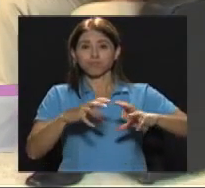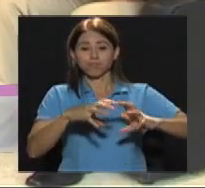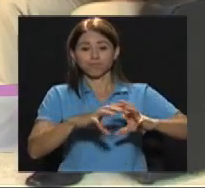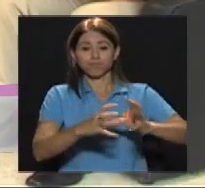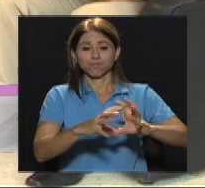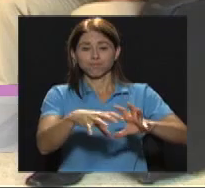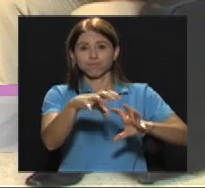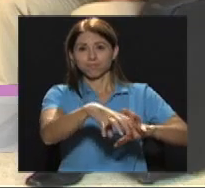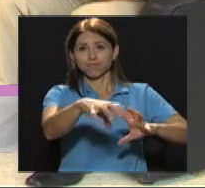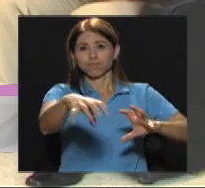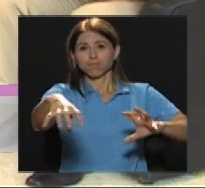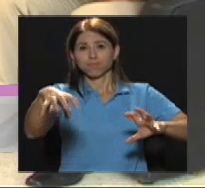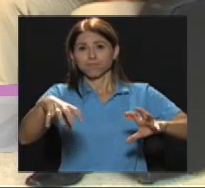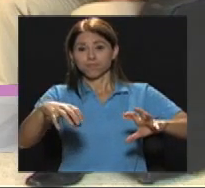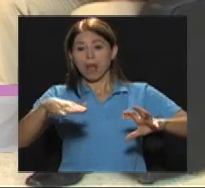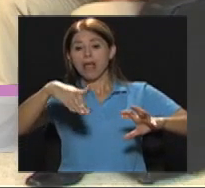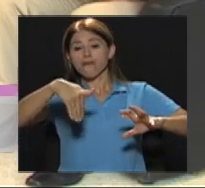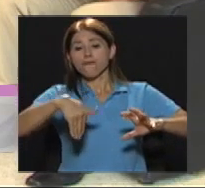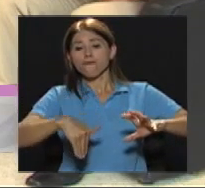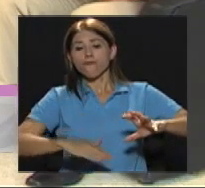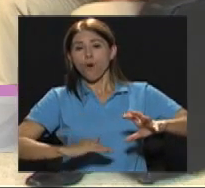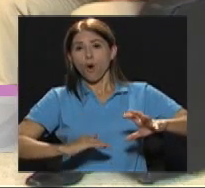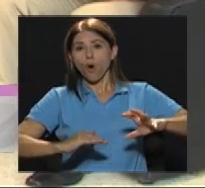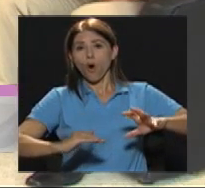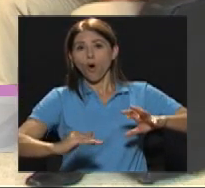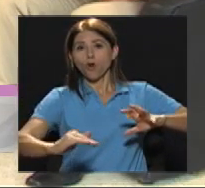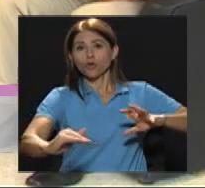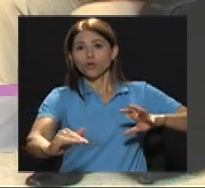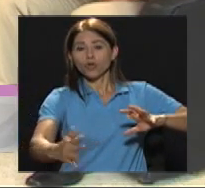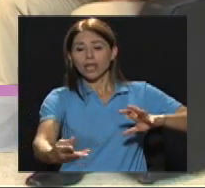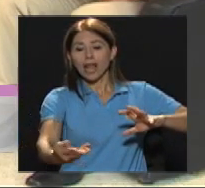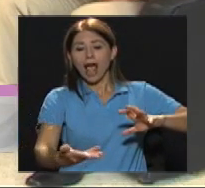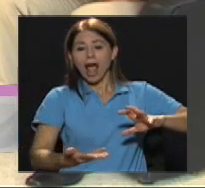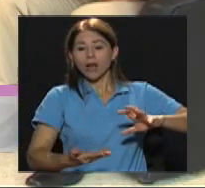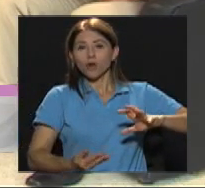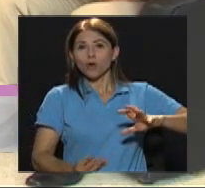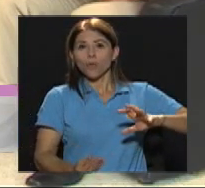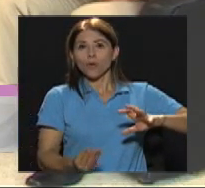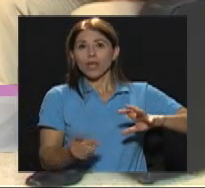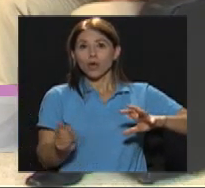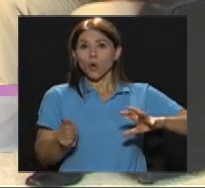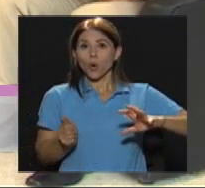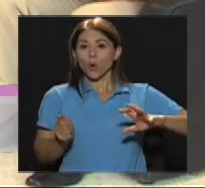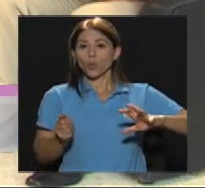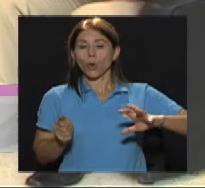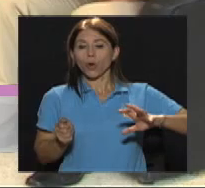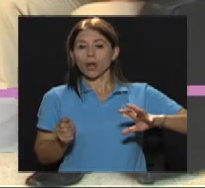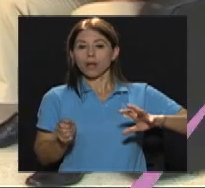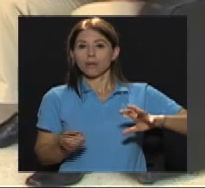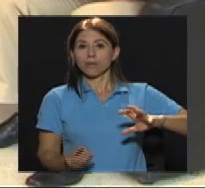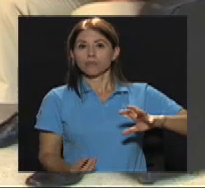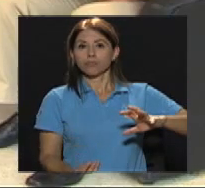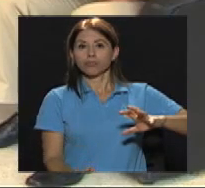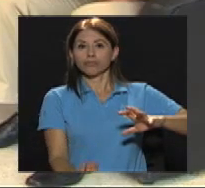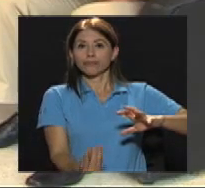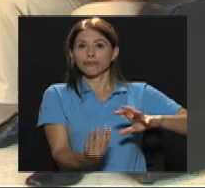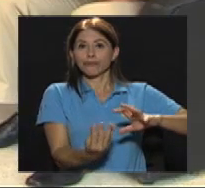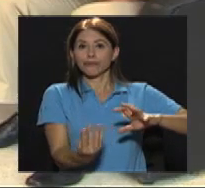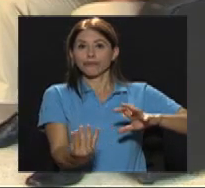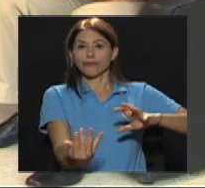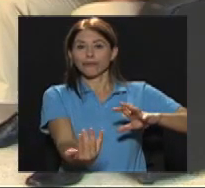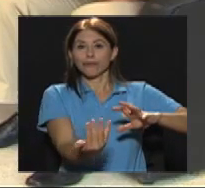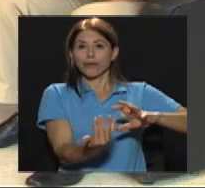panel En el fondo Que es Como dice Giovanna Se activa con el control remoto Y nosotros podemos Tener diferentes